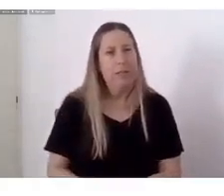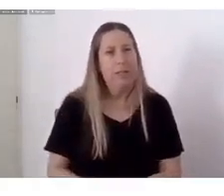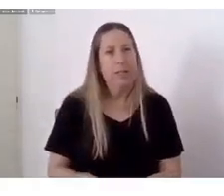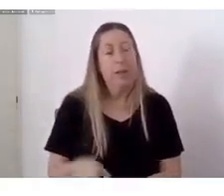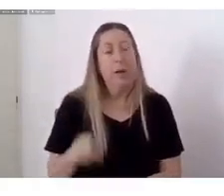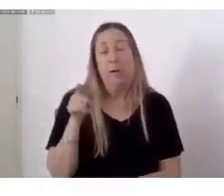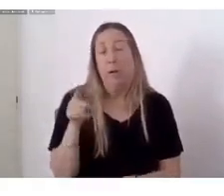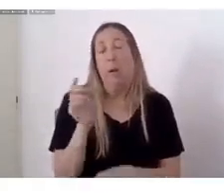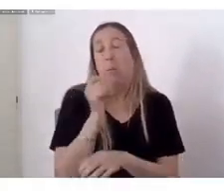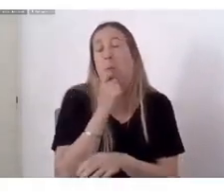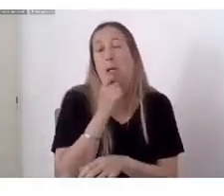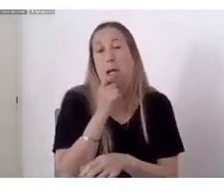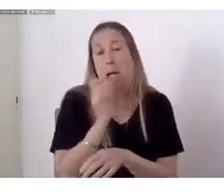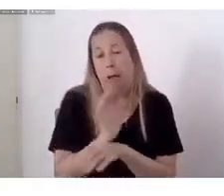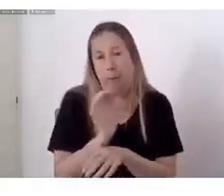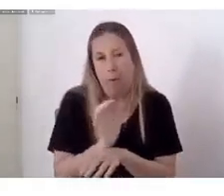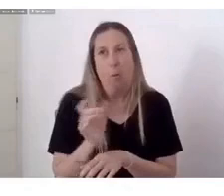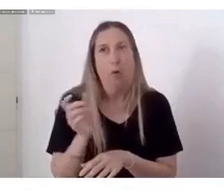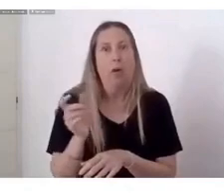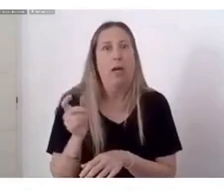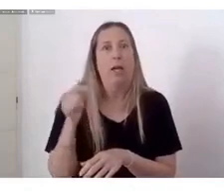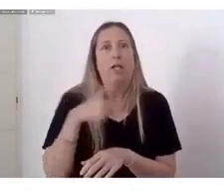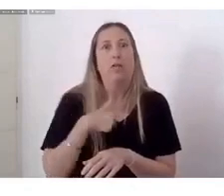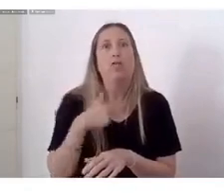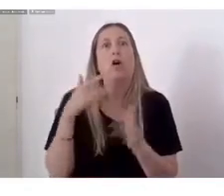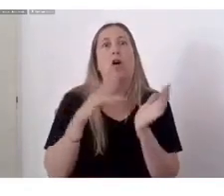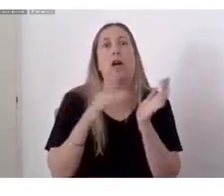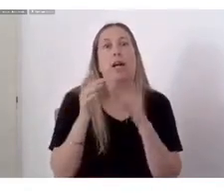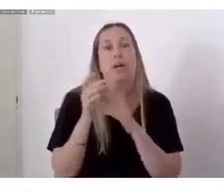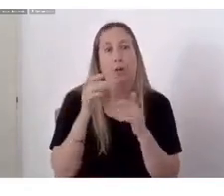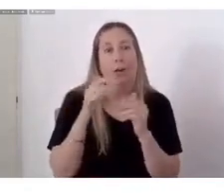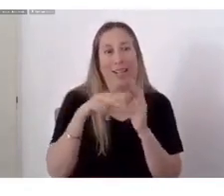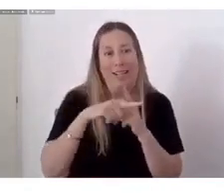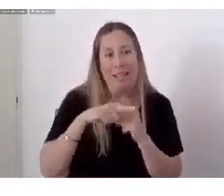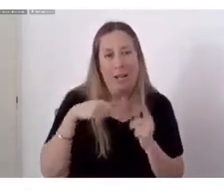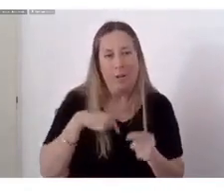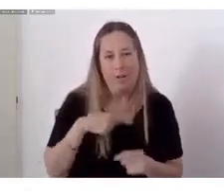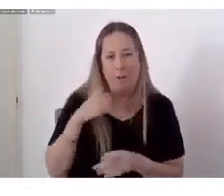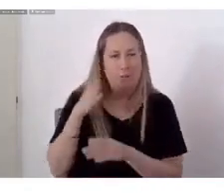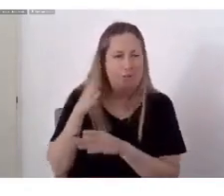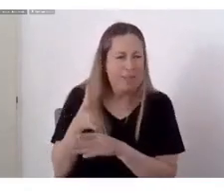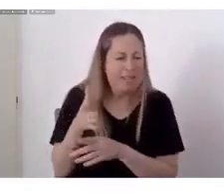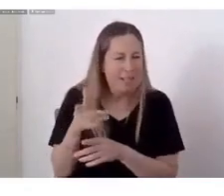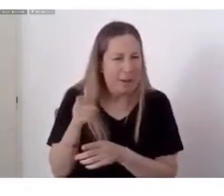Si yo fuera Jesucristo Yo vendría A ser tu cruz